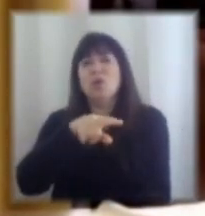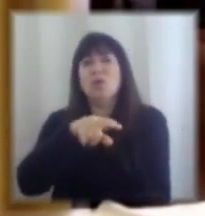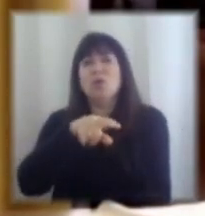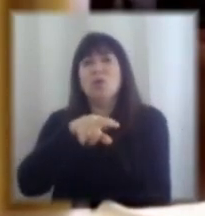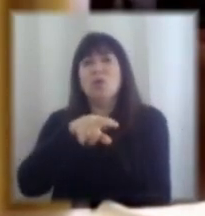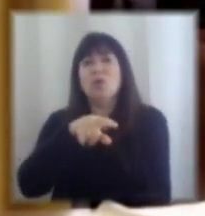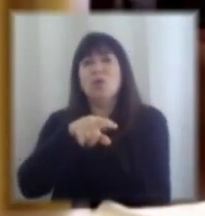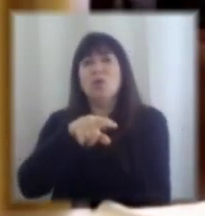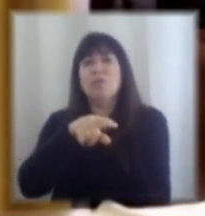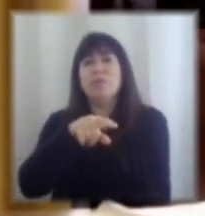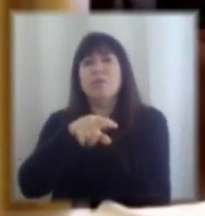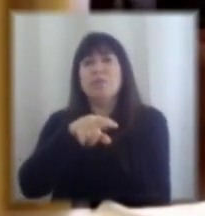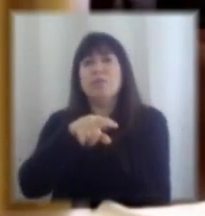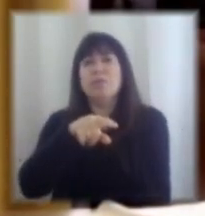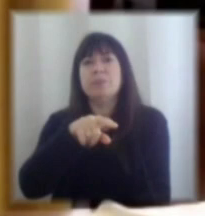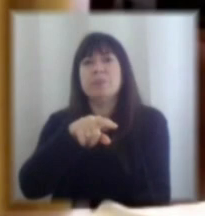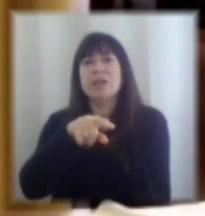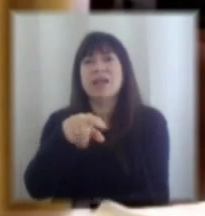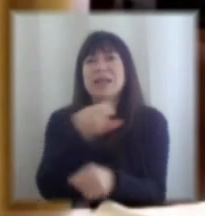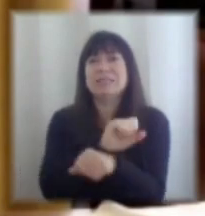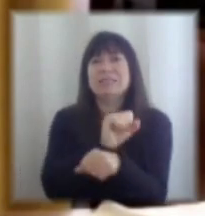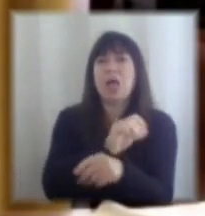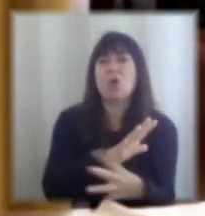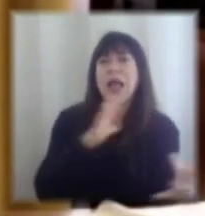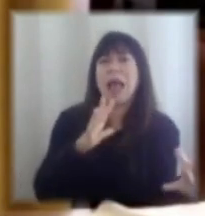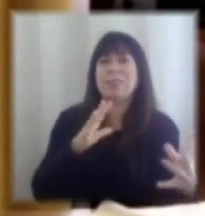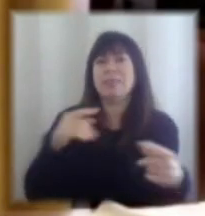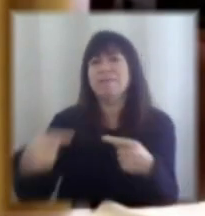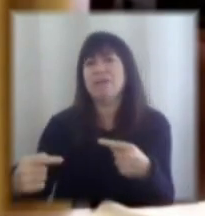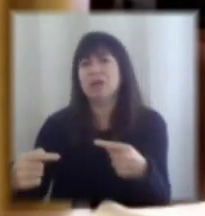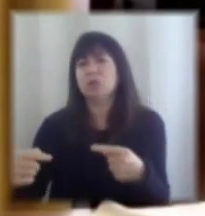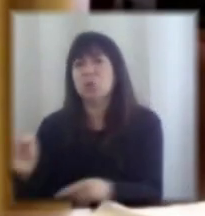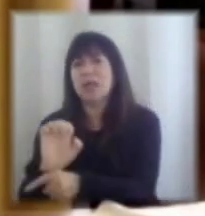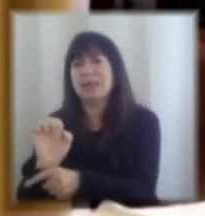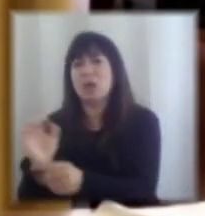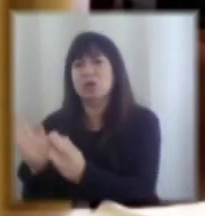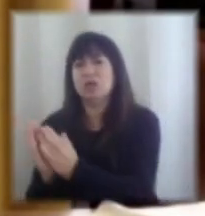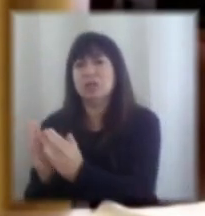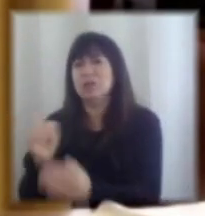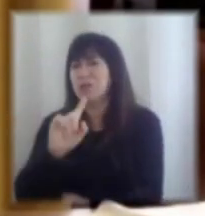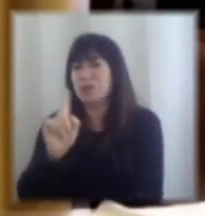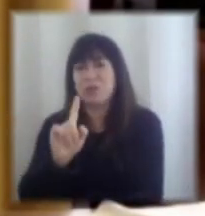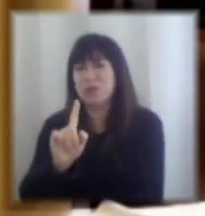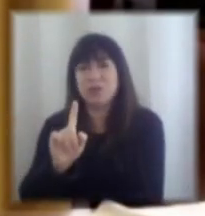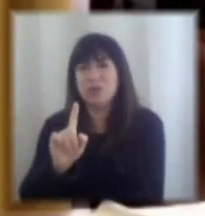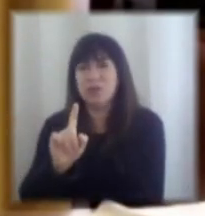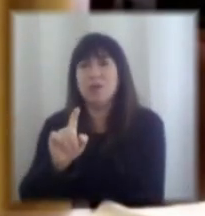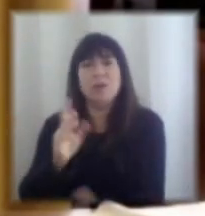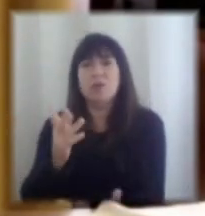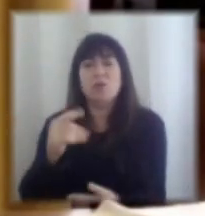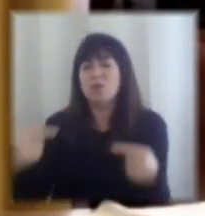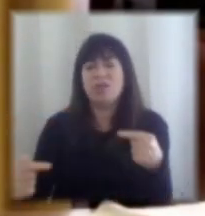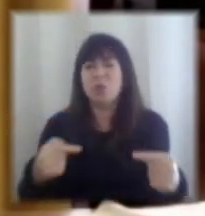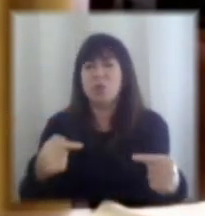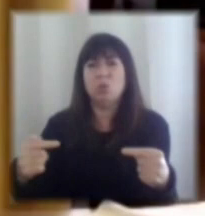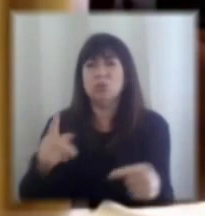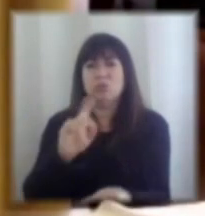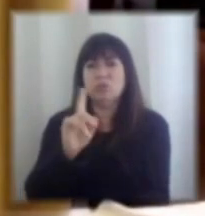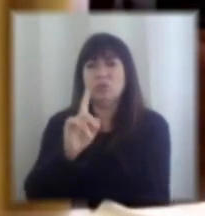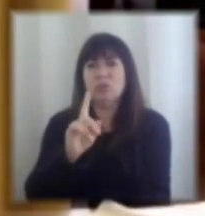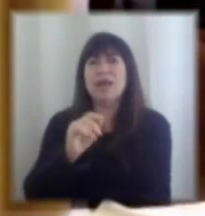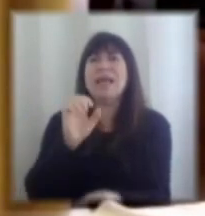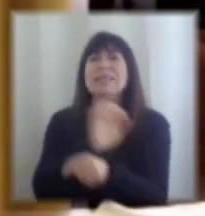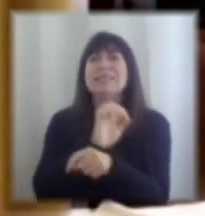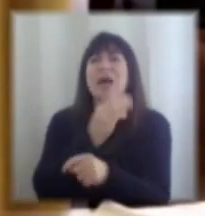Estado grande versus el Estado chico yo creo que lo que tenemos que tener es un Estado mejor y por supuesto cada uno tendrá sus preferencias